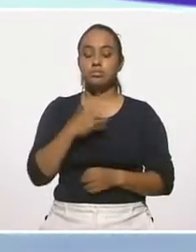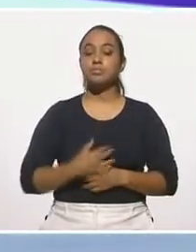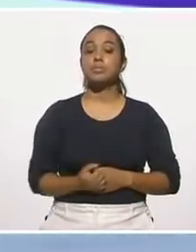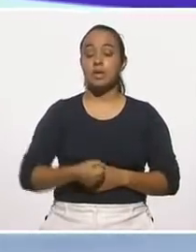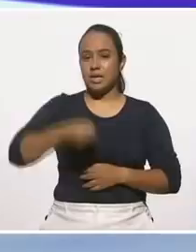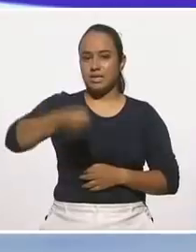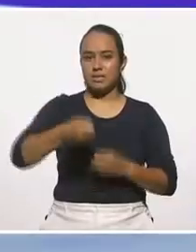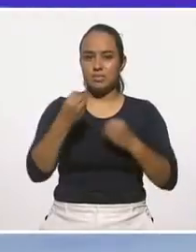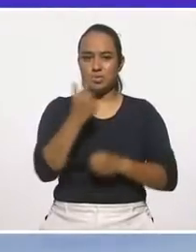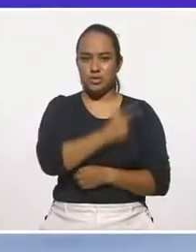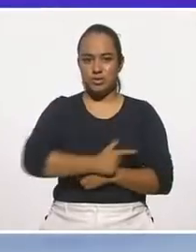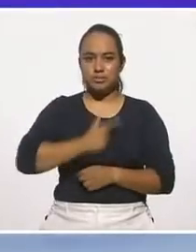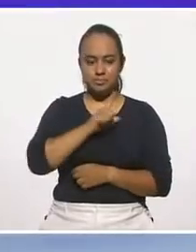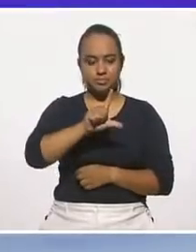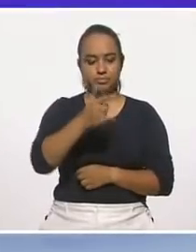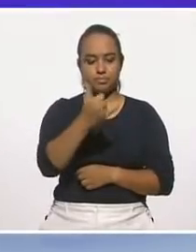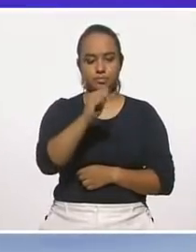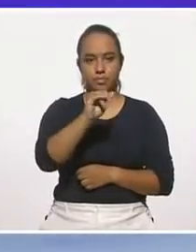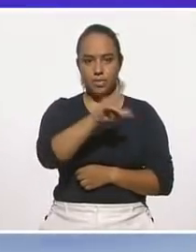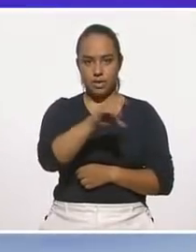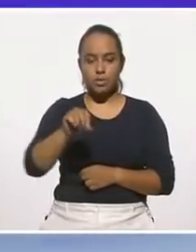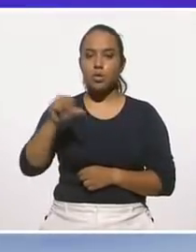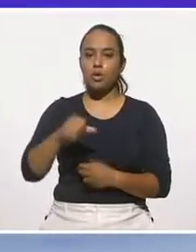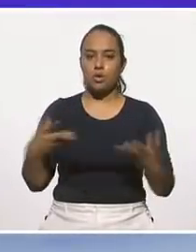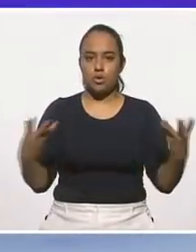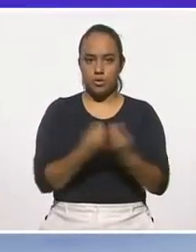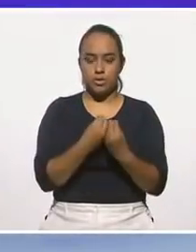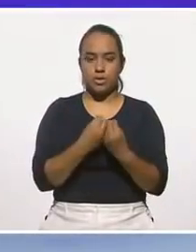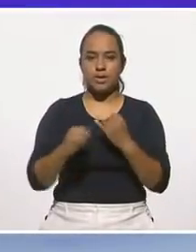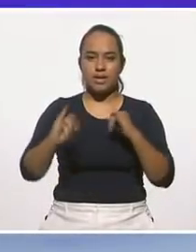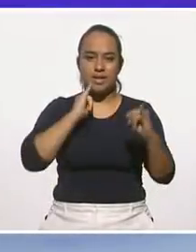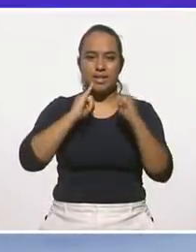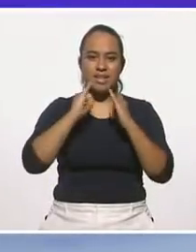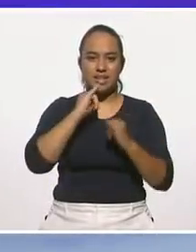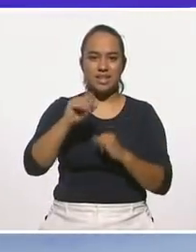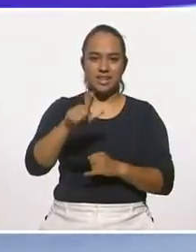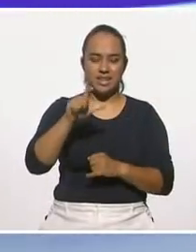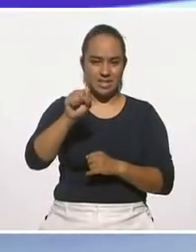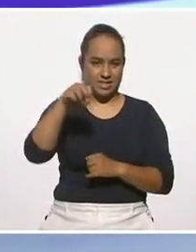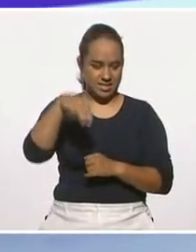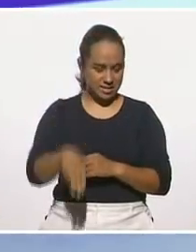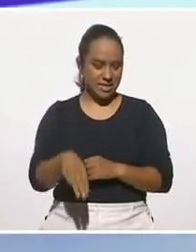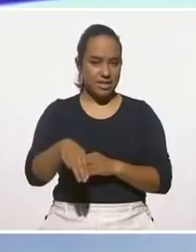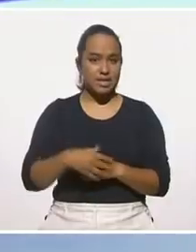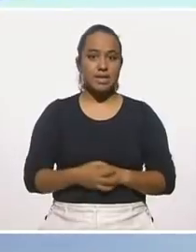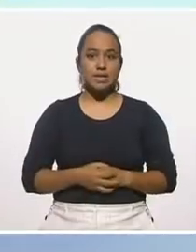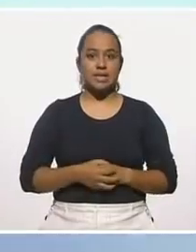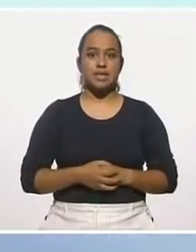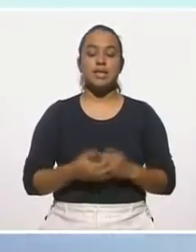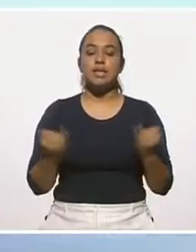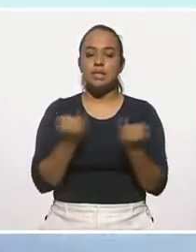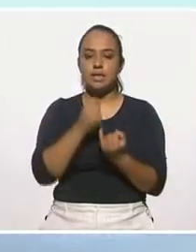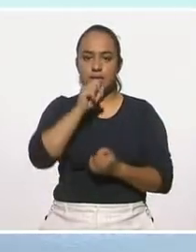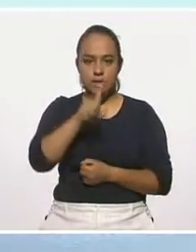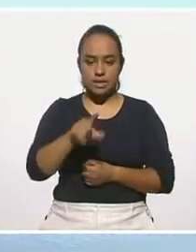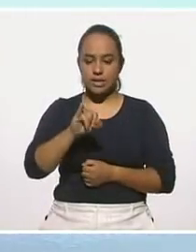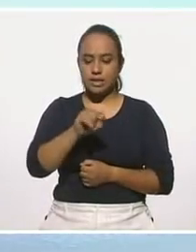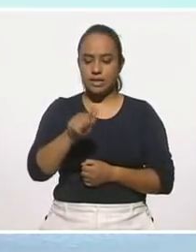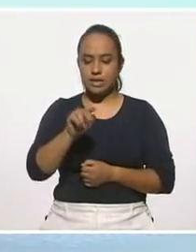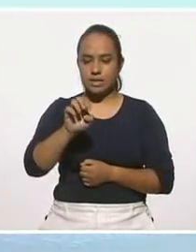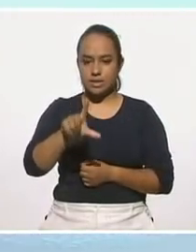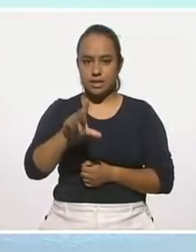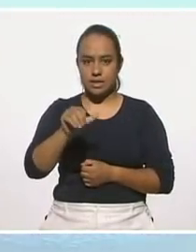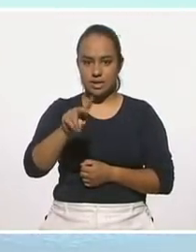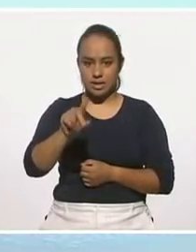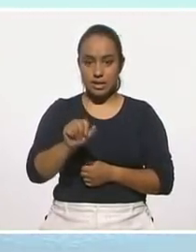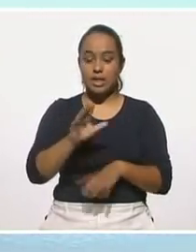con muchísimo gusto a Lía Badillo, que nos acompaña como intérprete de lenguaje de señas mexicanas. También tenemos a Itzel